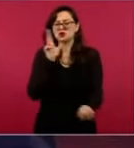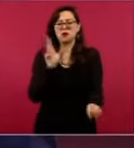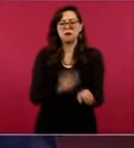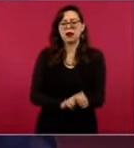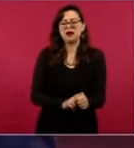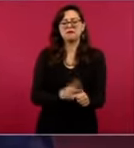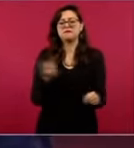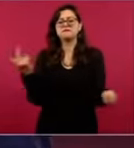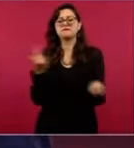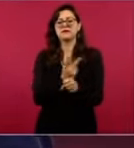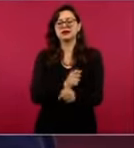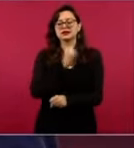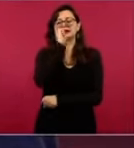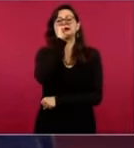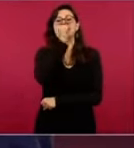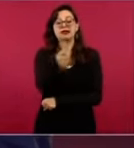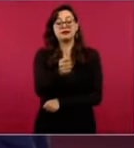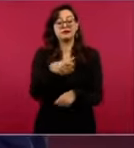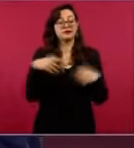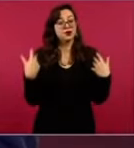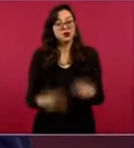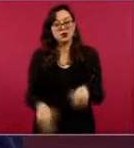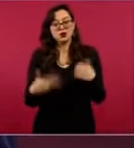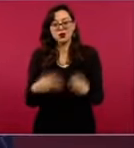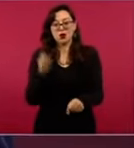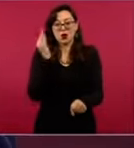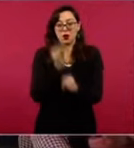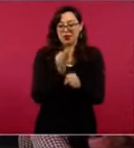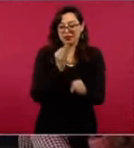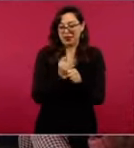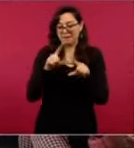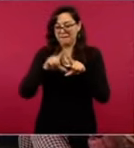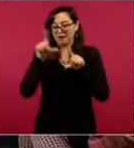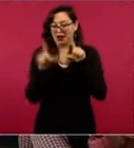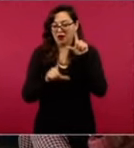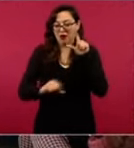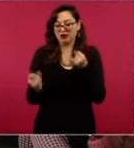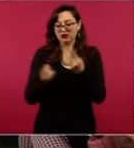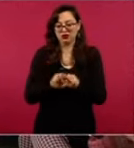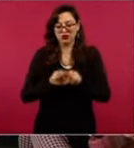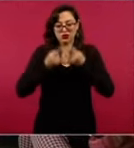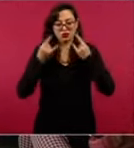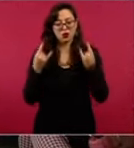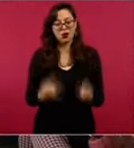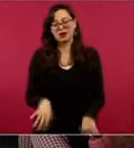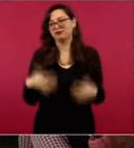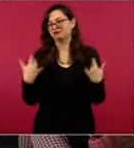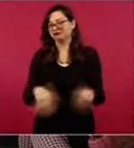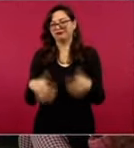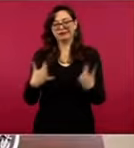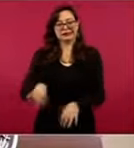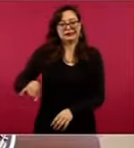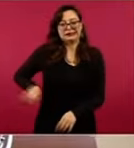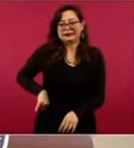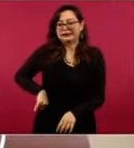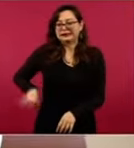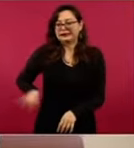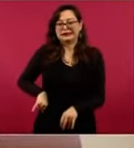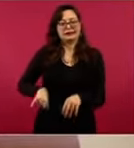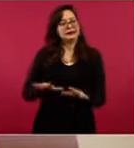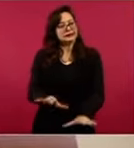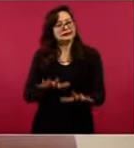por qué quejarnos. Estamos viviendo, repito, un momento muy importante, un momento estelar